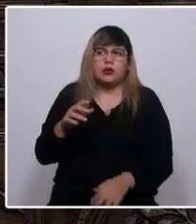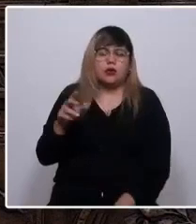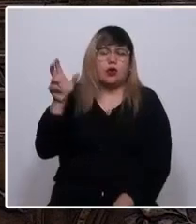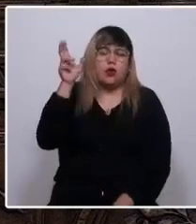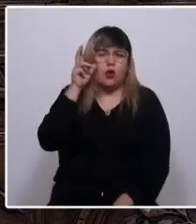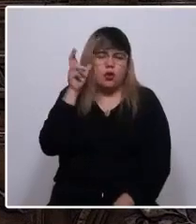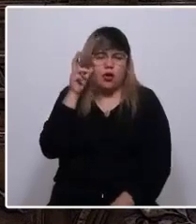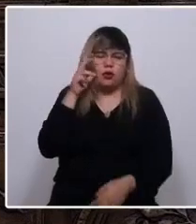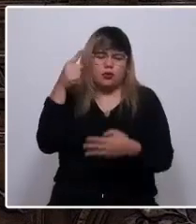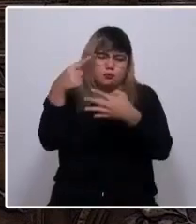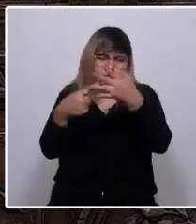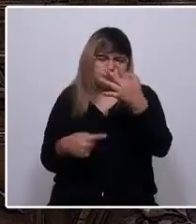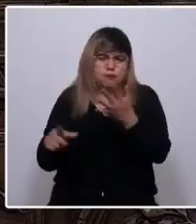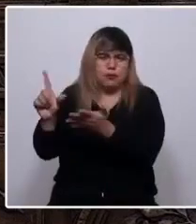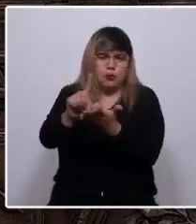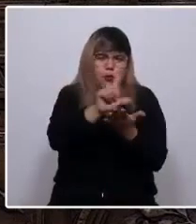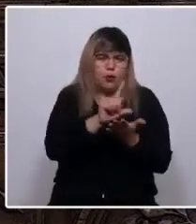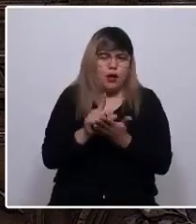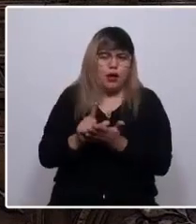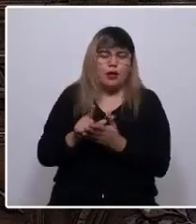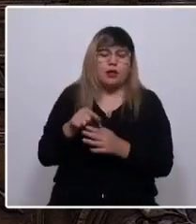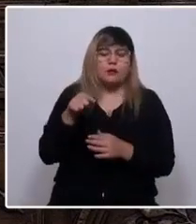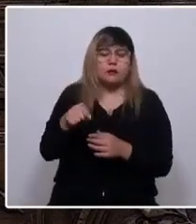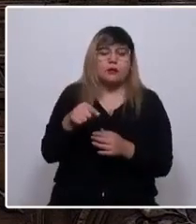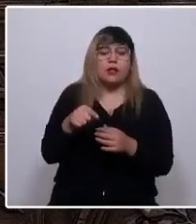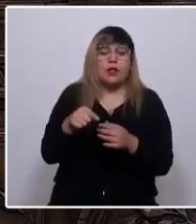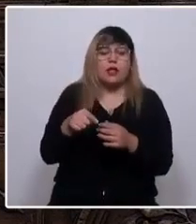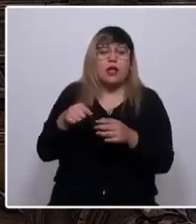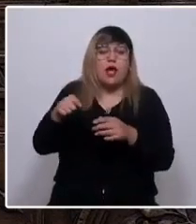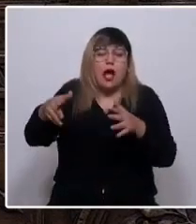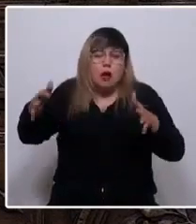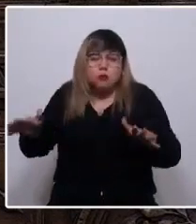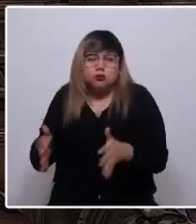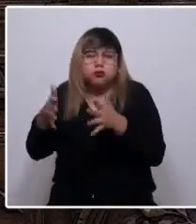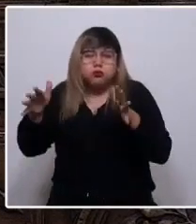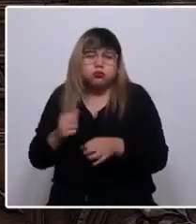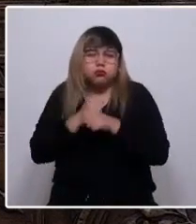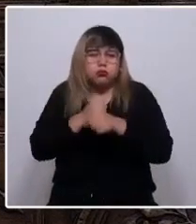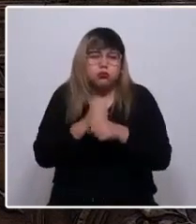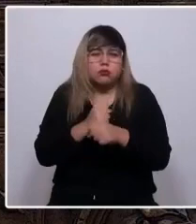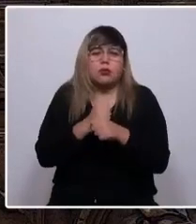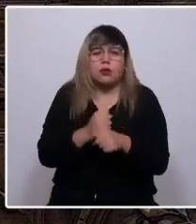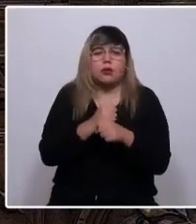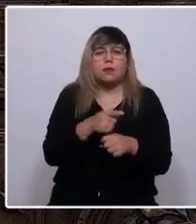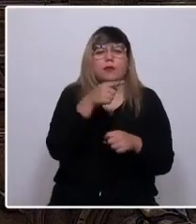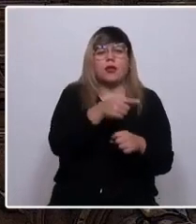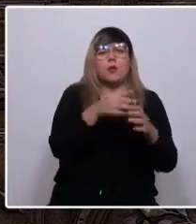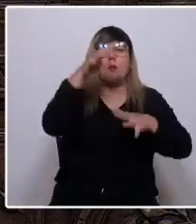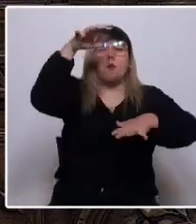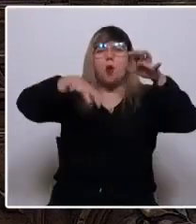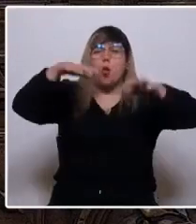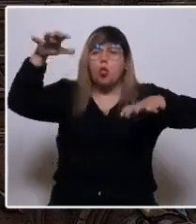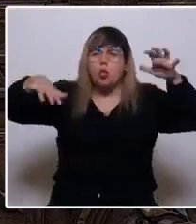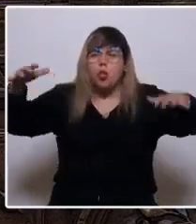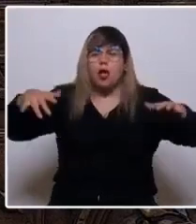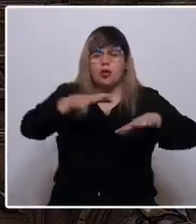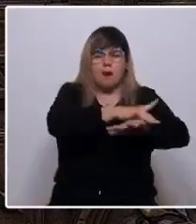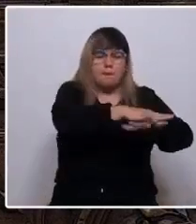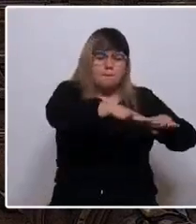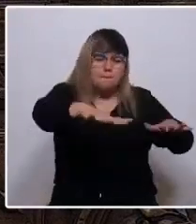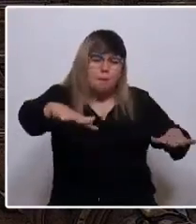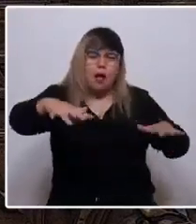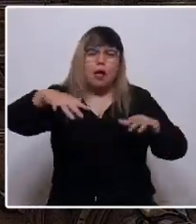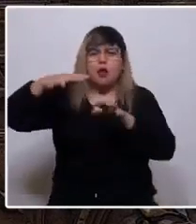Todos ellos que han forjado una región a pulso y a lomo de caballo, abriendo sendas entre montaña, mar y cordillera,